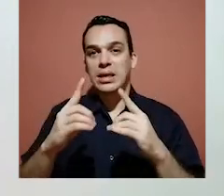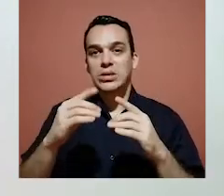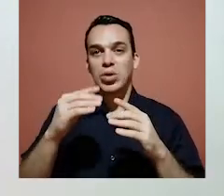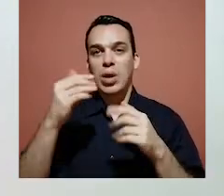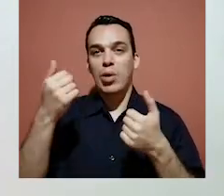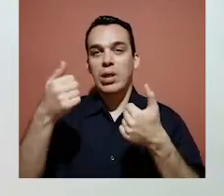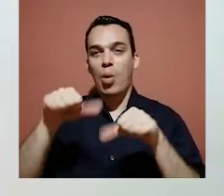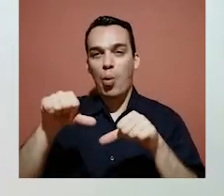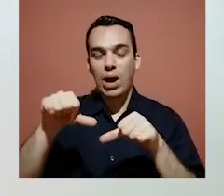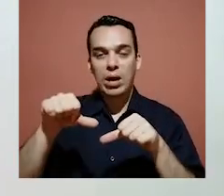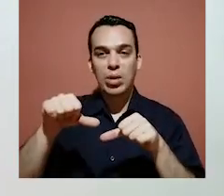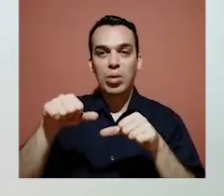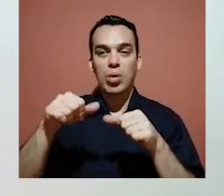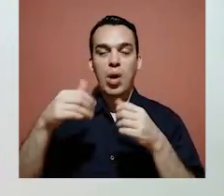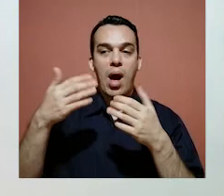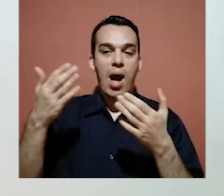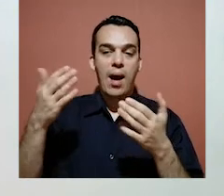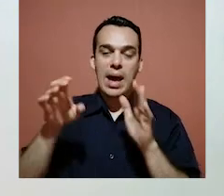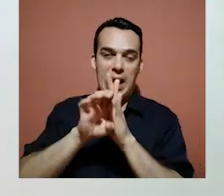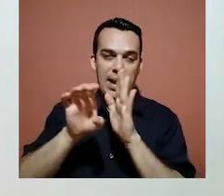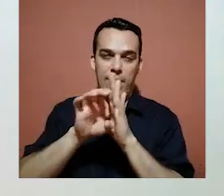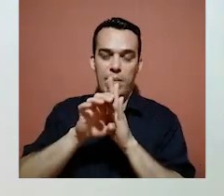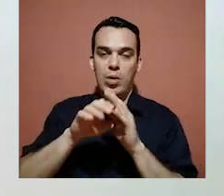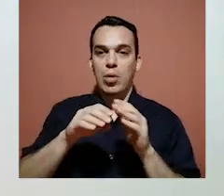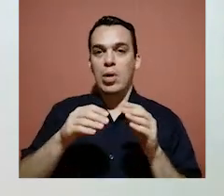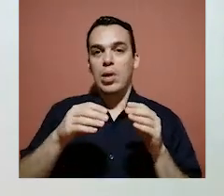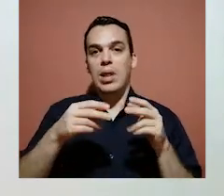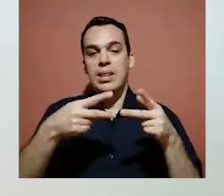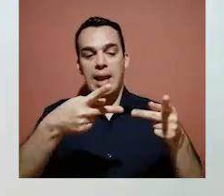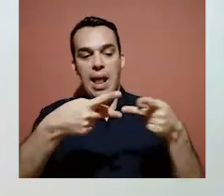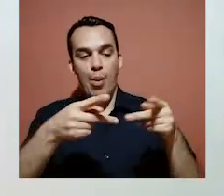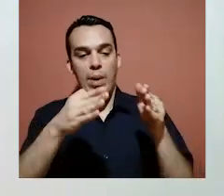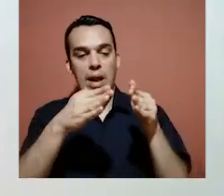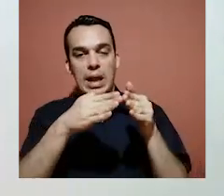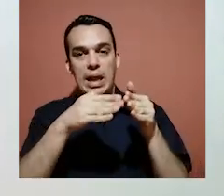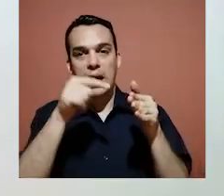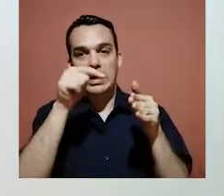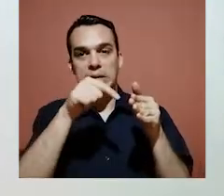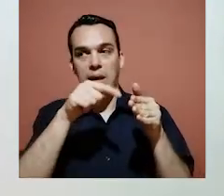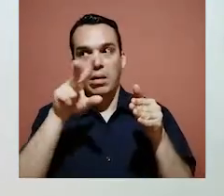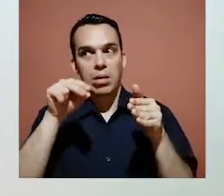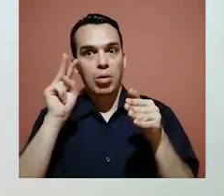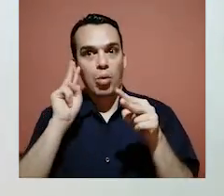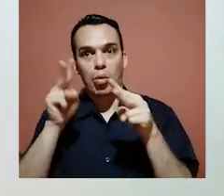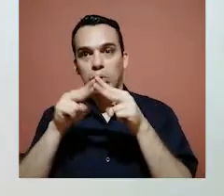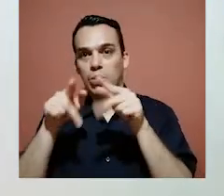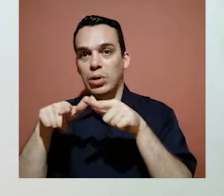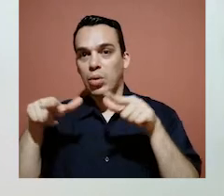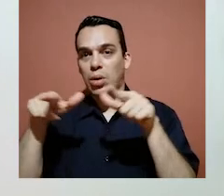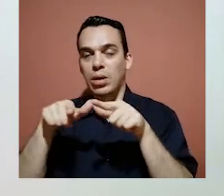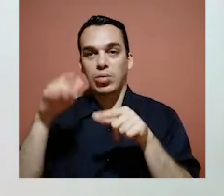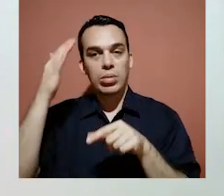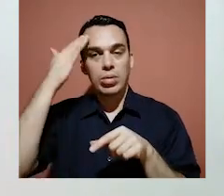la ponen de acuerdo a, por ejemplo, a la pulpería de la esquina tal y tal vez nosotros no conocemos el